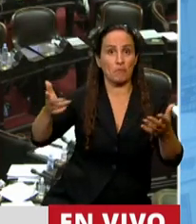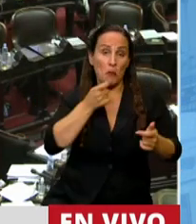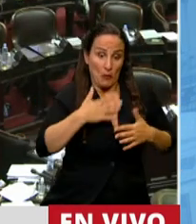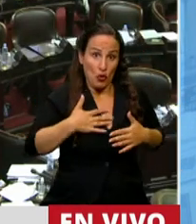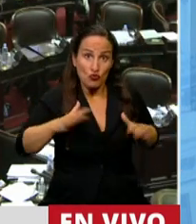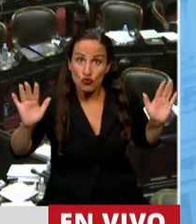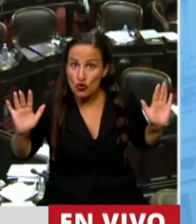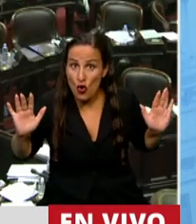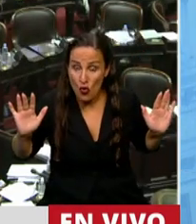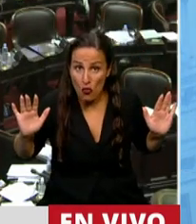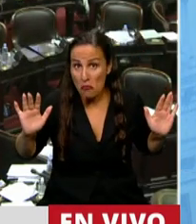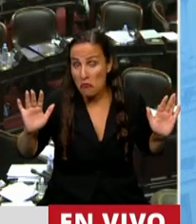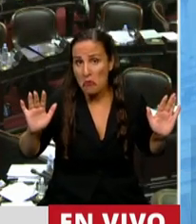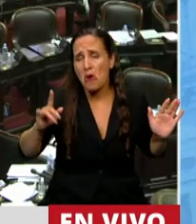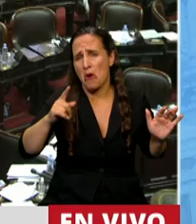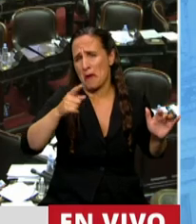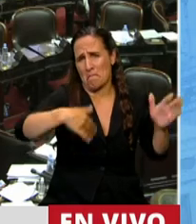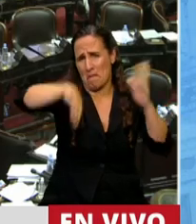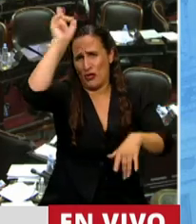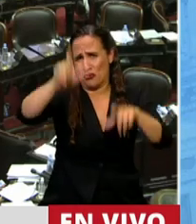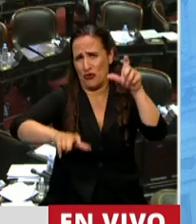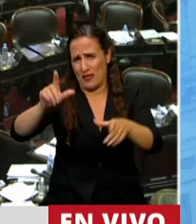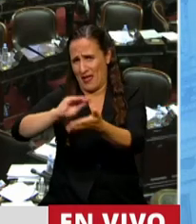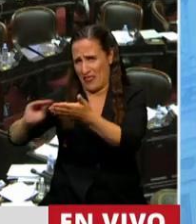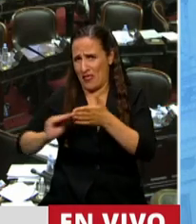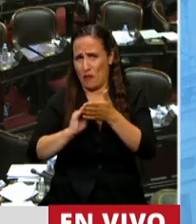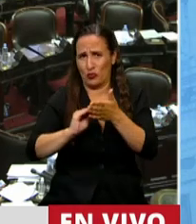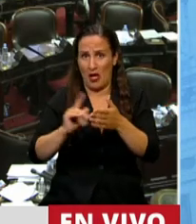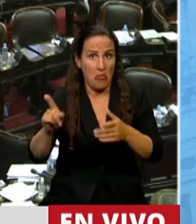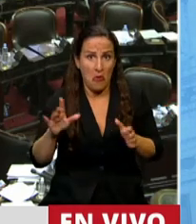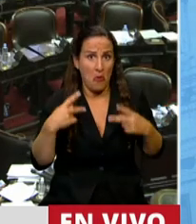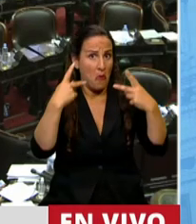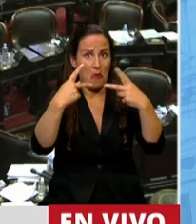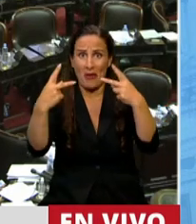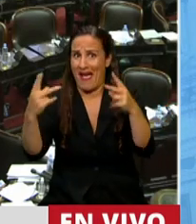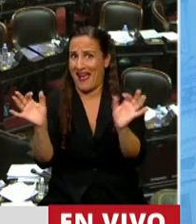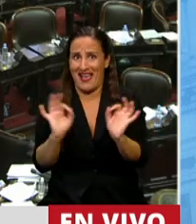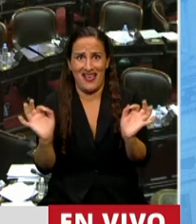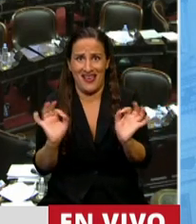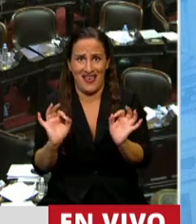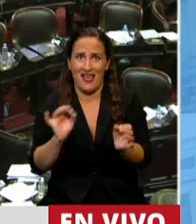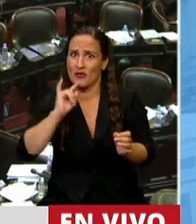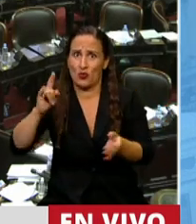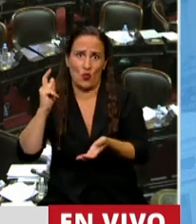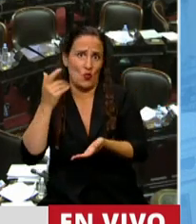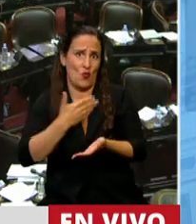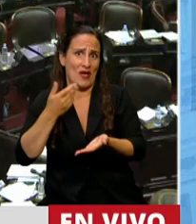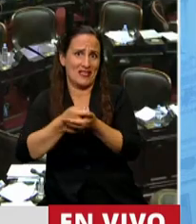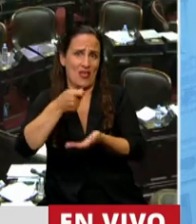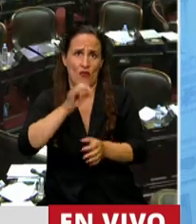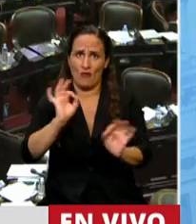yo, y estoy seguro que la inmensa mayoría de los diputados no hemos viajado a ningún lado a costa del Estado argentino.